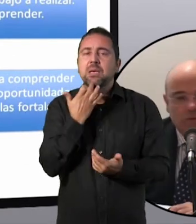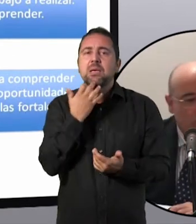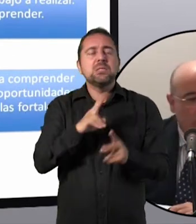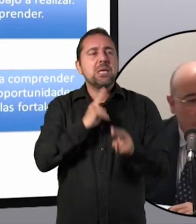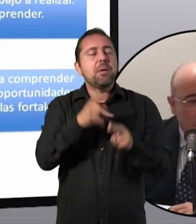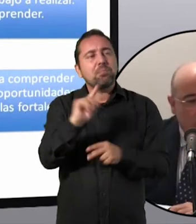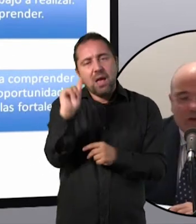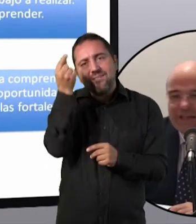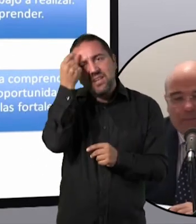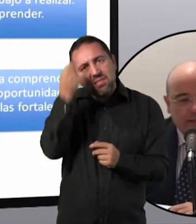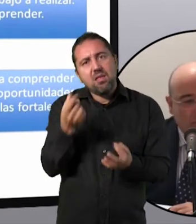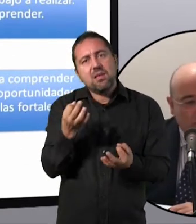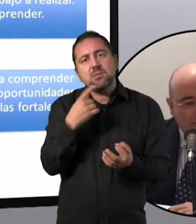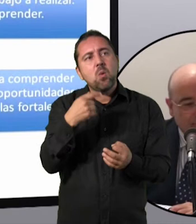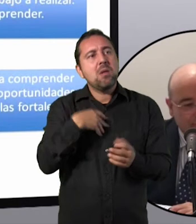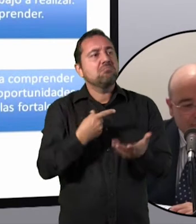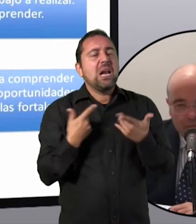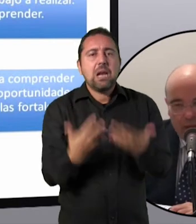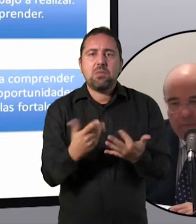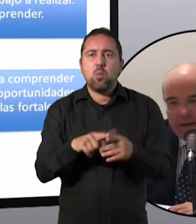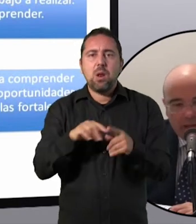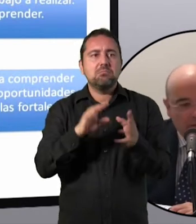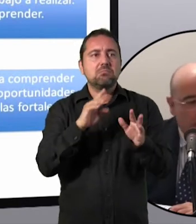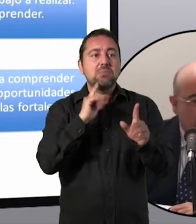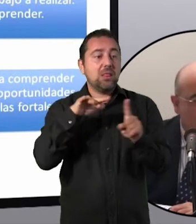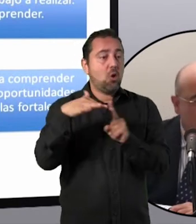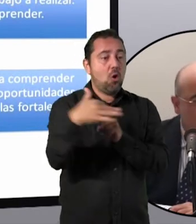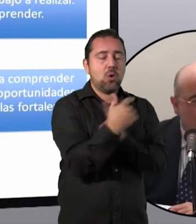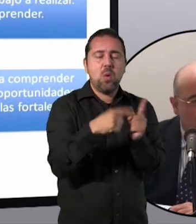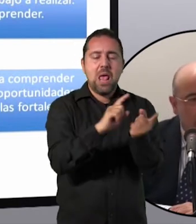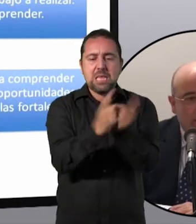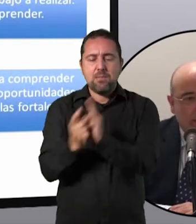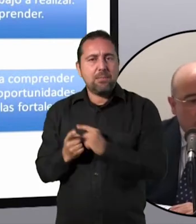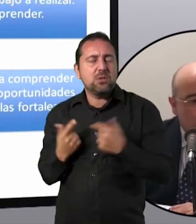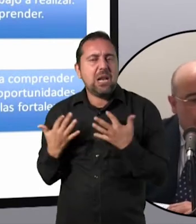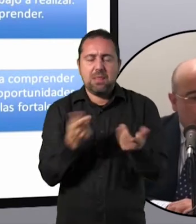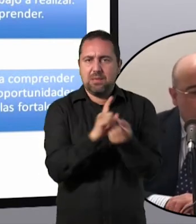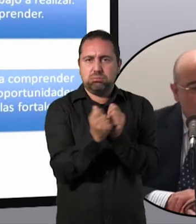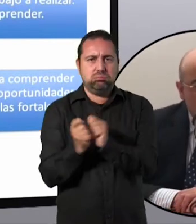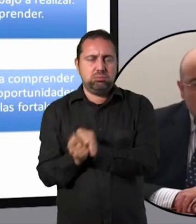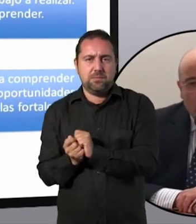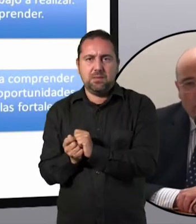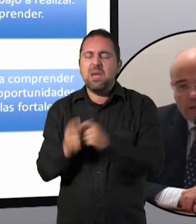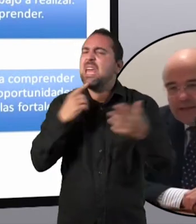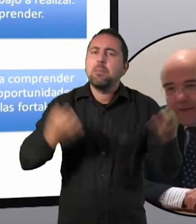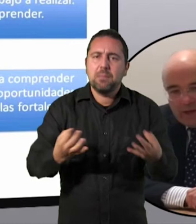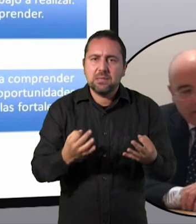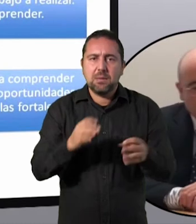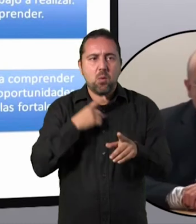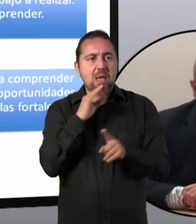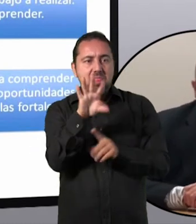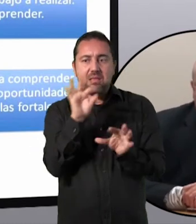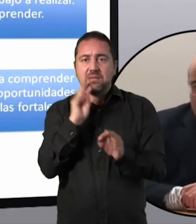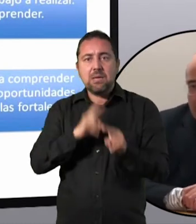entorno. Lo que está pasando. Para identificar las oportunidades que dan los mercados, las